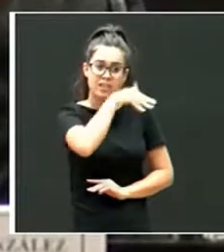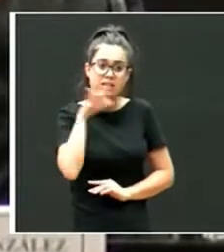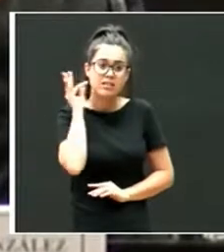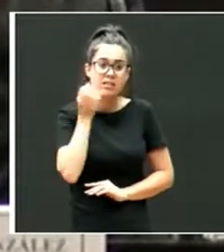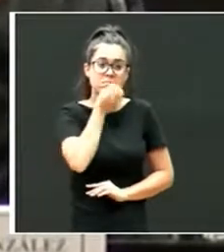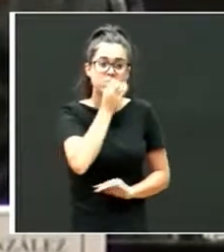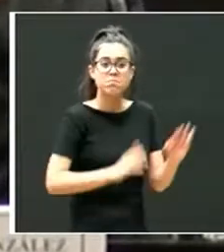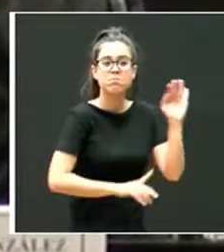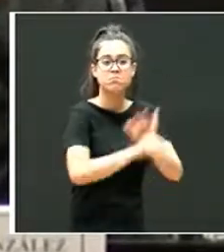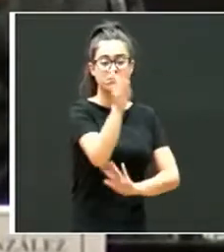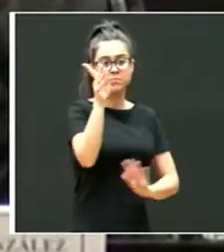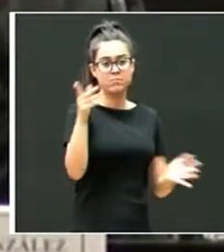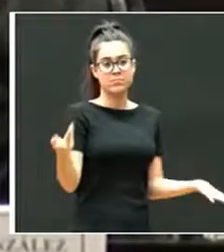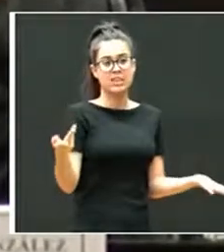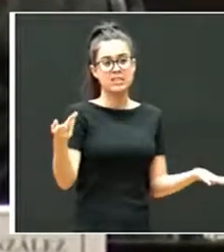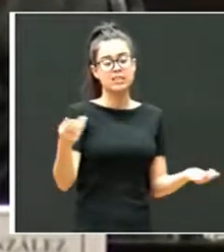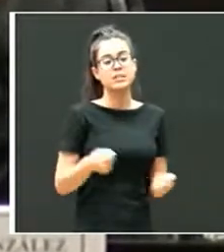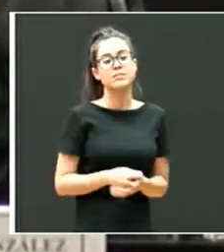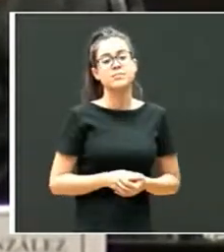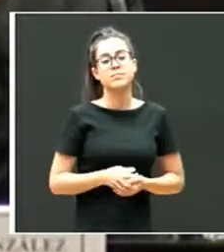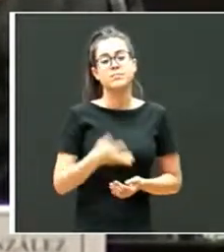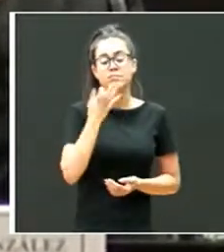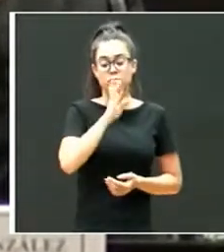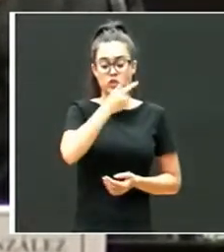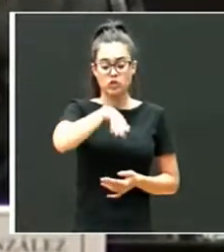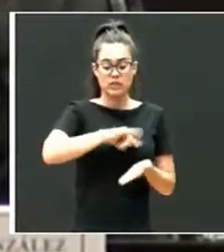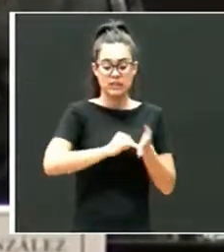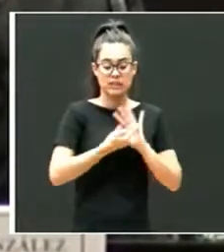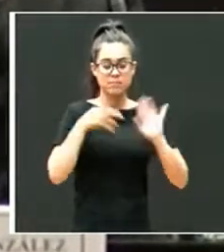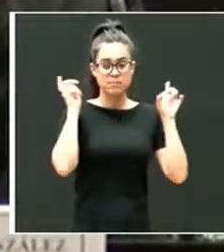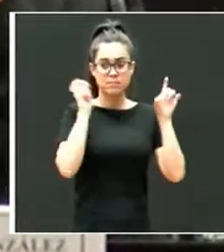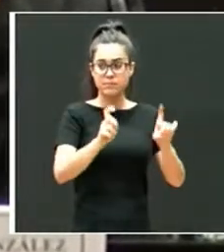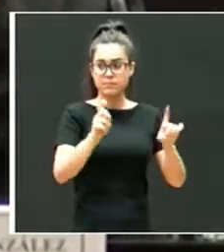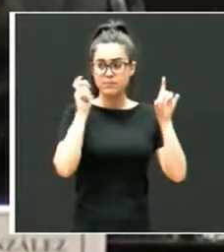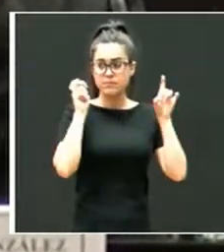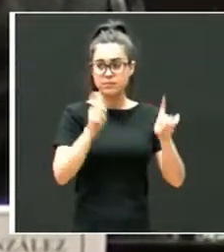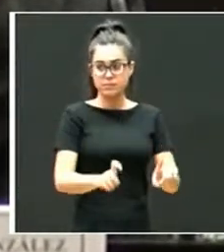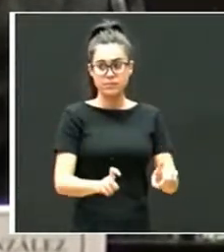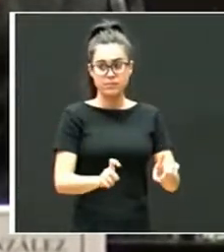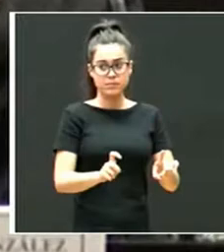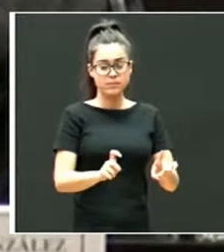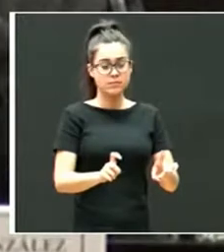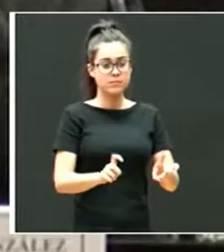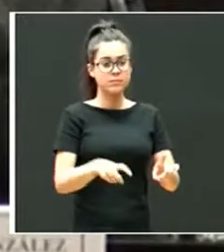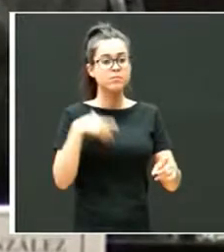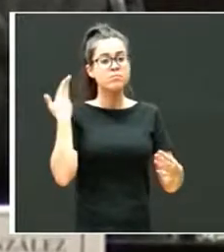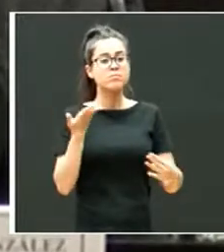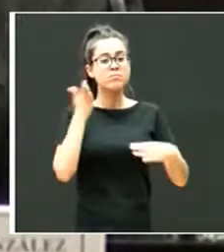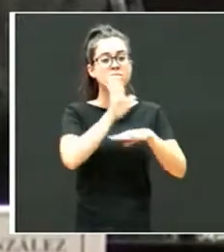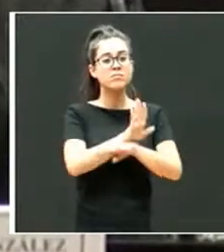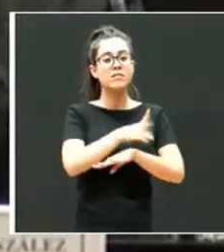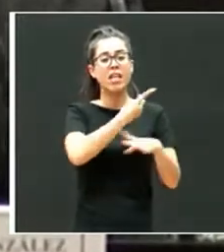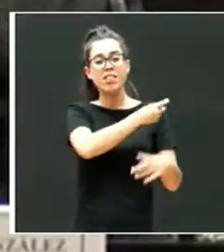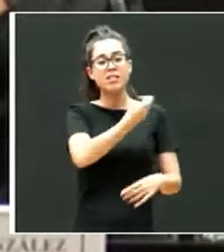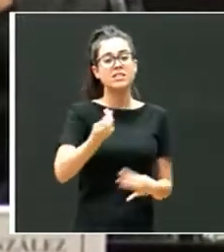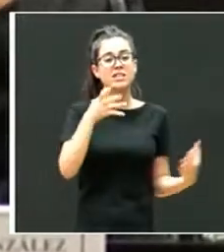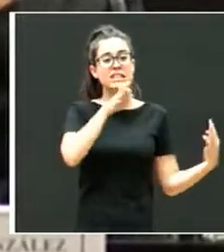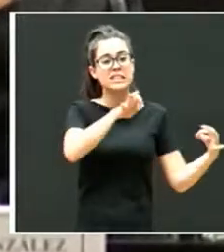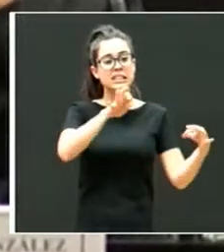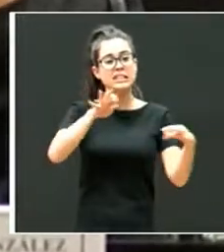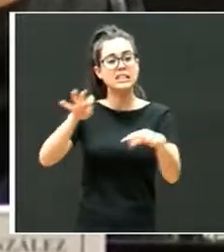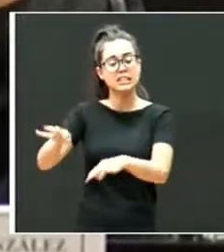han estado o están en el sistema educativo y que presentan y van a presentar necesidades muy importantes.